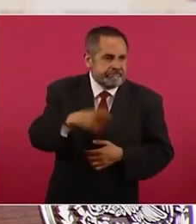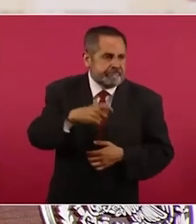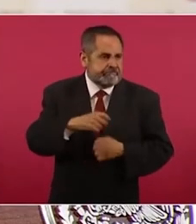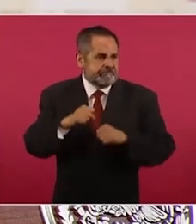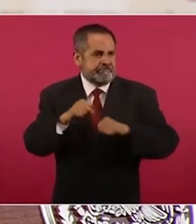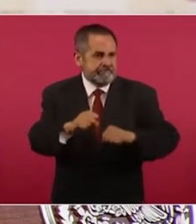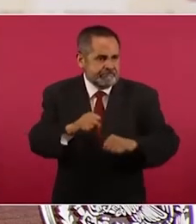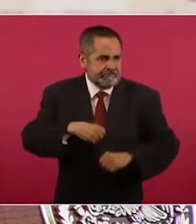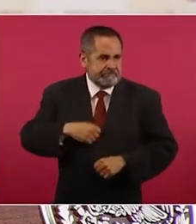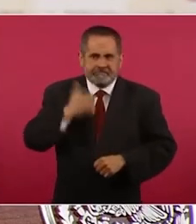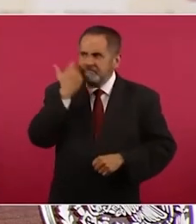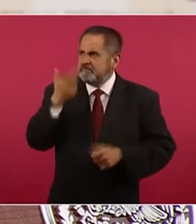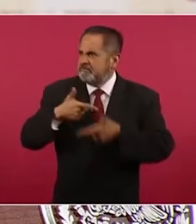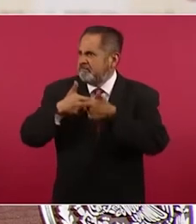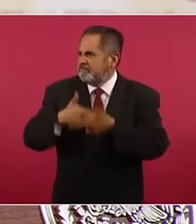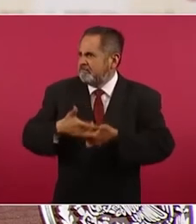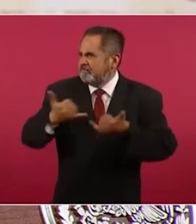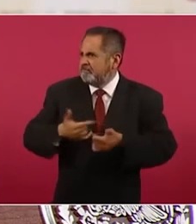pienso yo